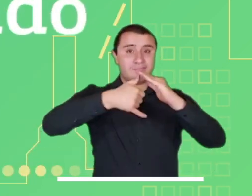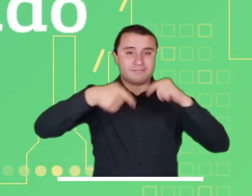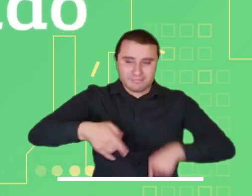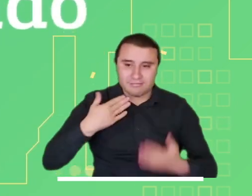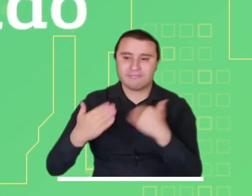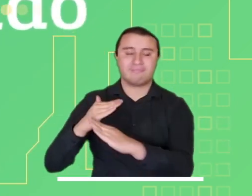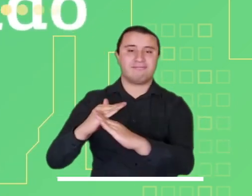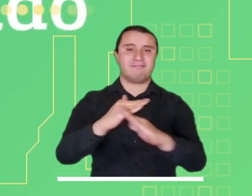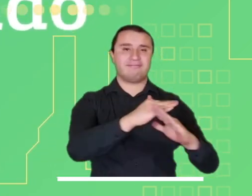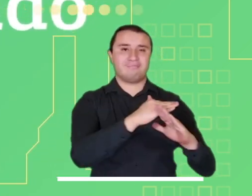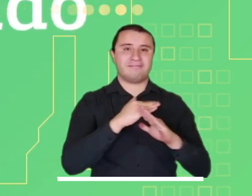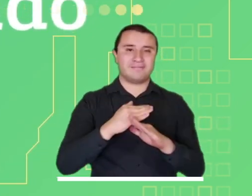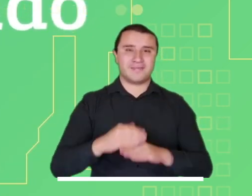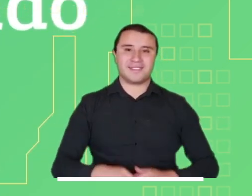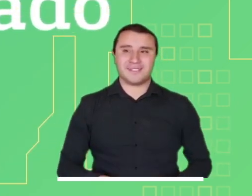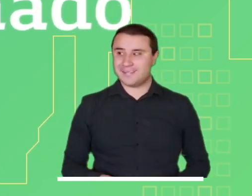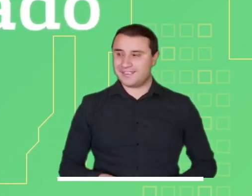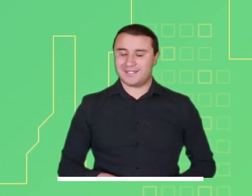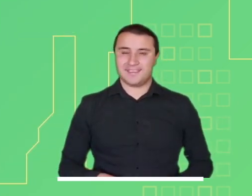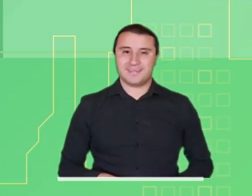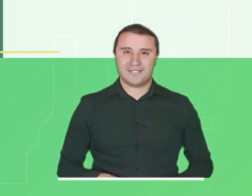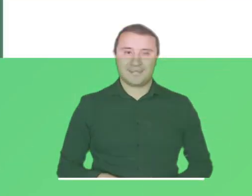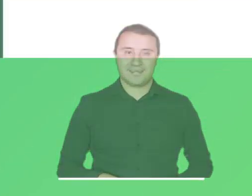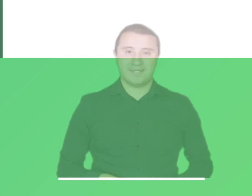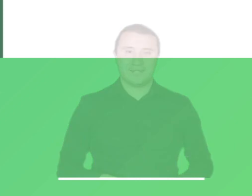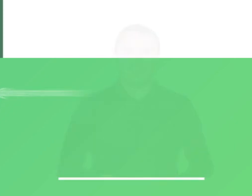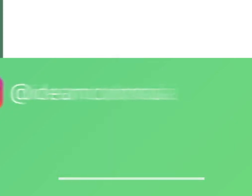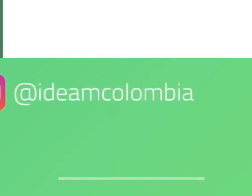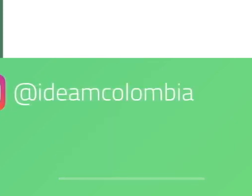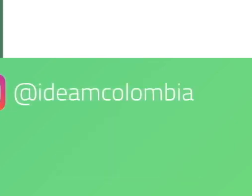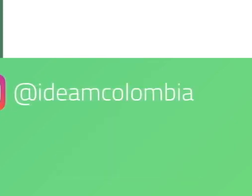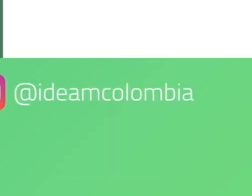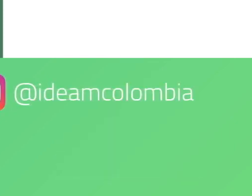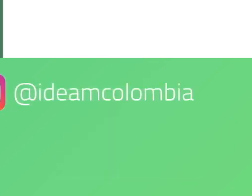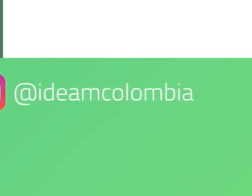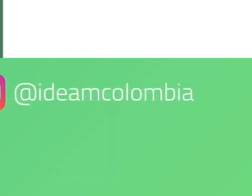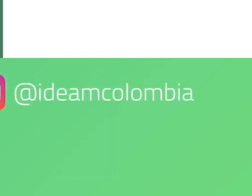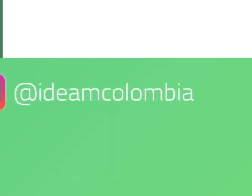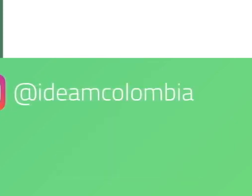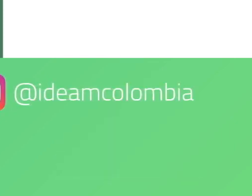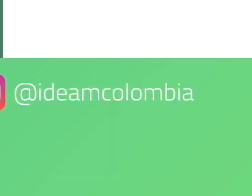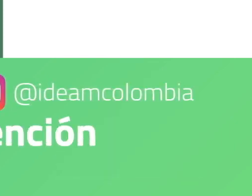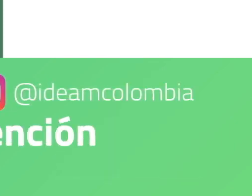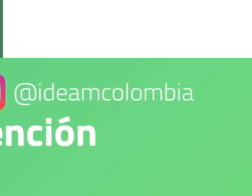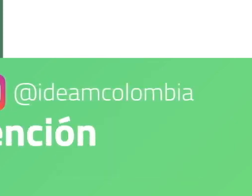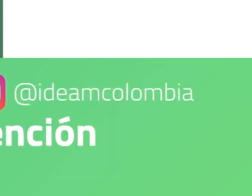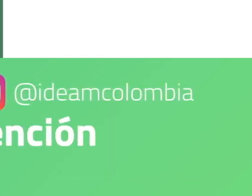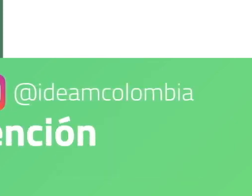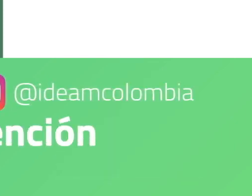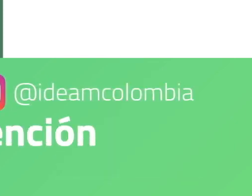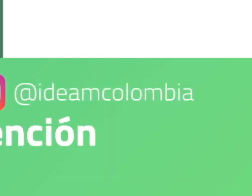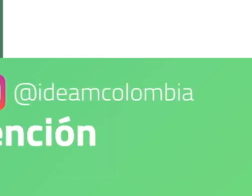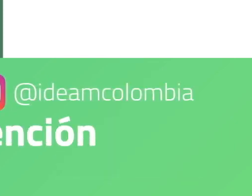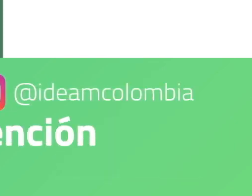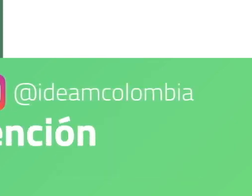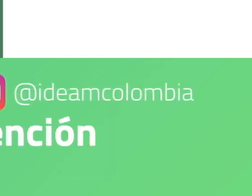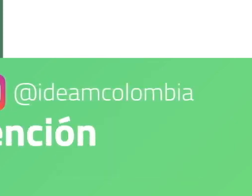Los esperamos en nuestras redes sociales. Nuestro compromiso es con el medio ambiente. IDEAM es confianza y prevención.